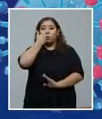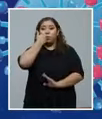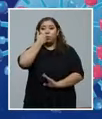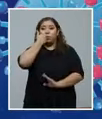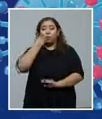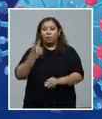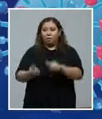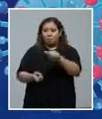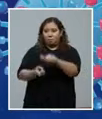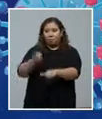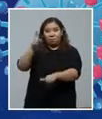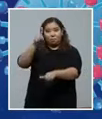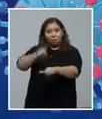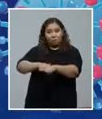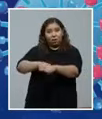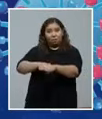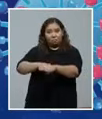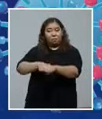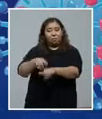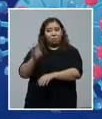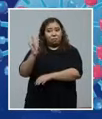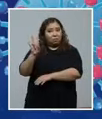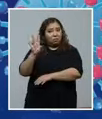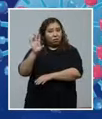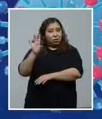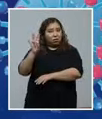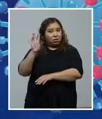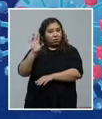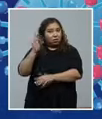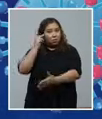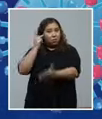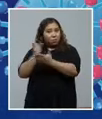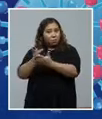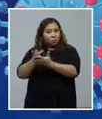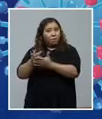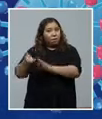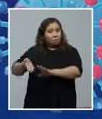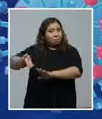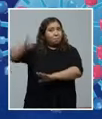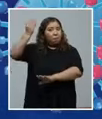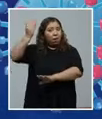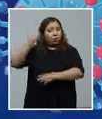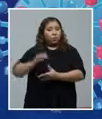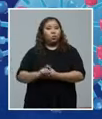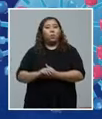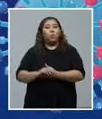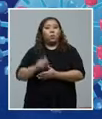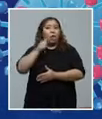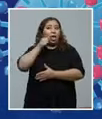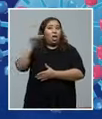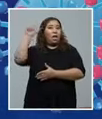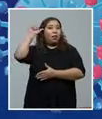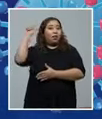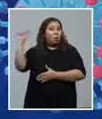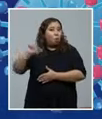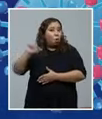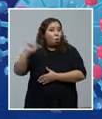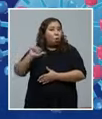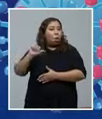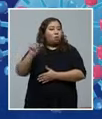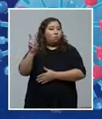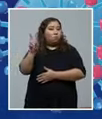realizan más de 700 pruebas y vemos un número importante. Dos días consecutivos con más de 200